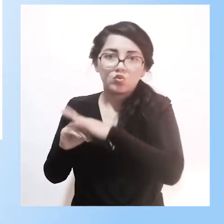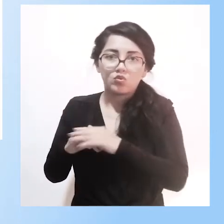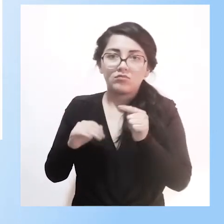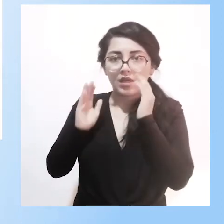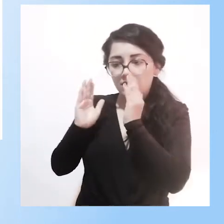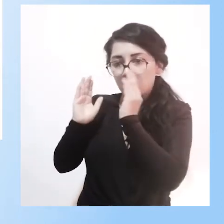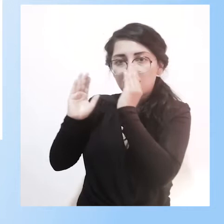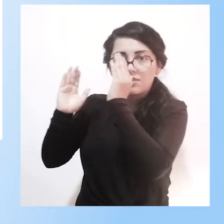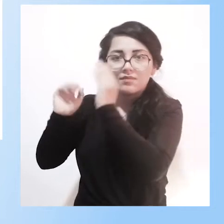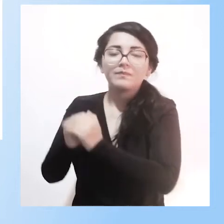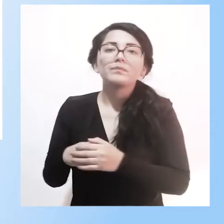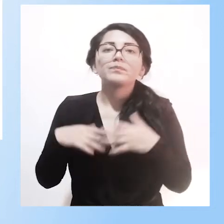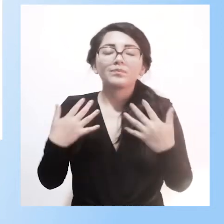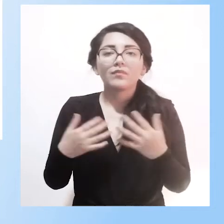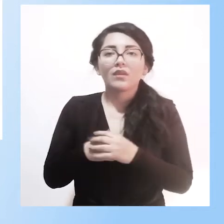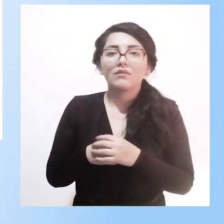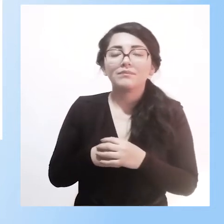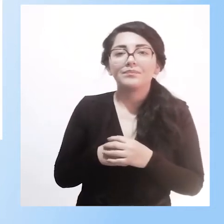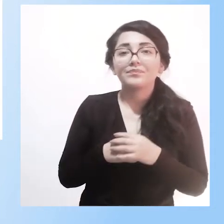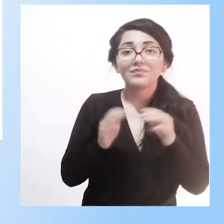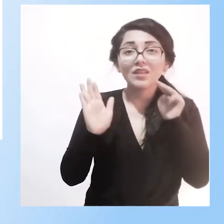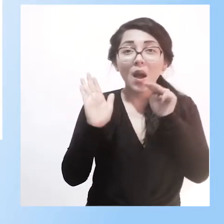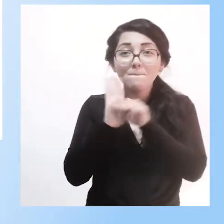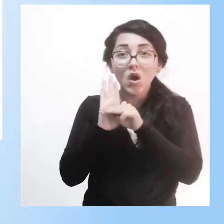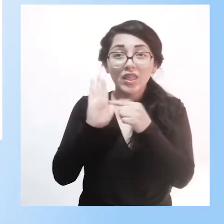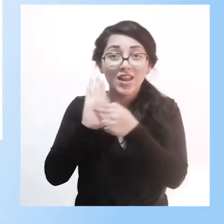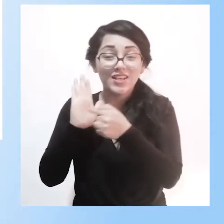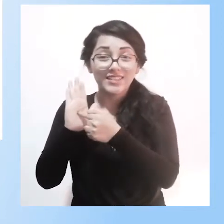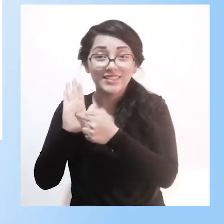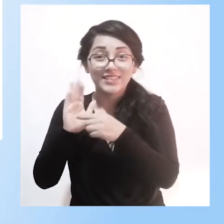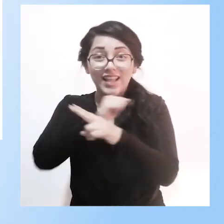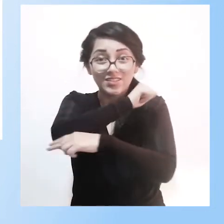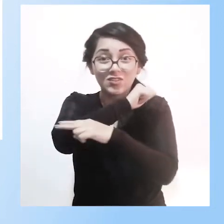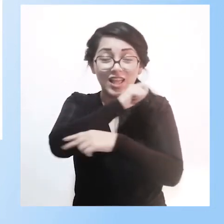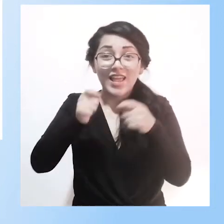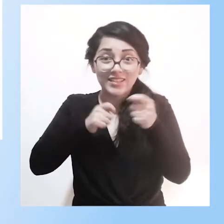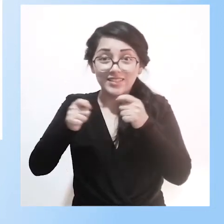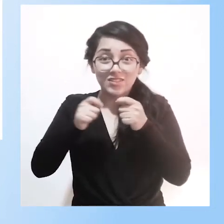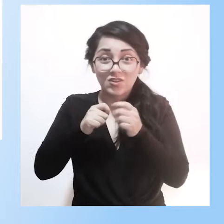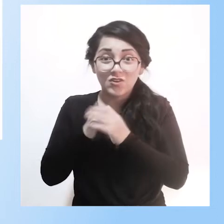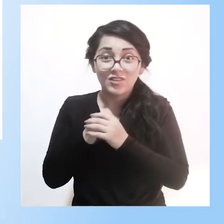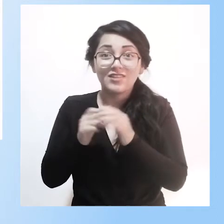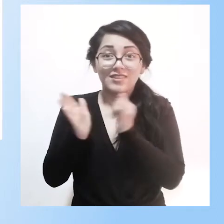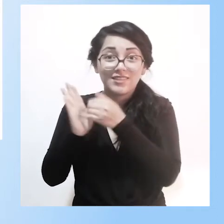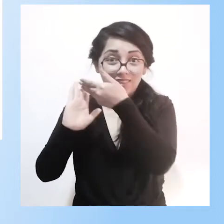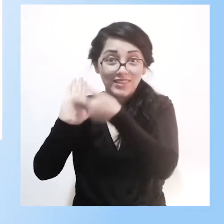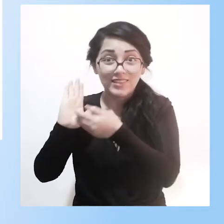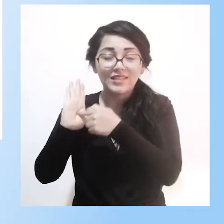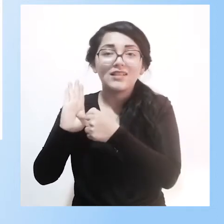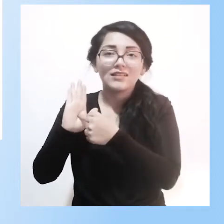construcción y en la validación del modelo nacional de gestión y atención educativa hospitalaria y domiciliaria, nos